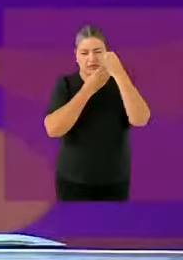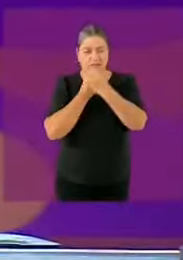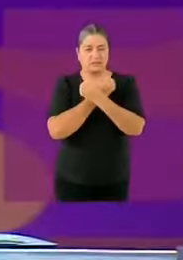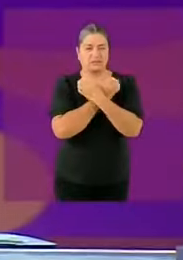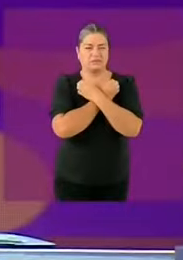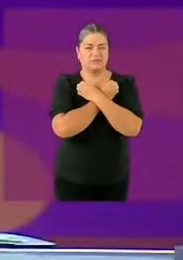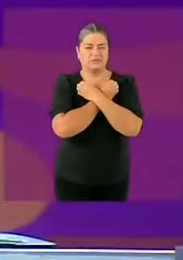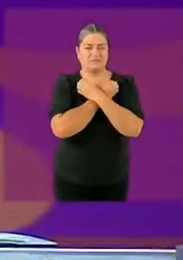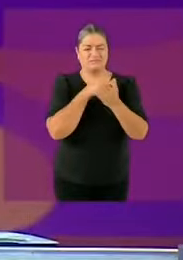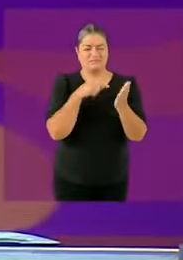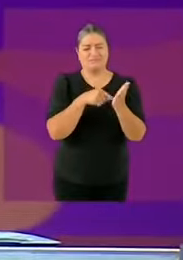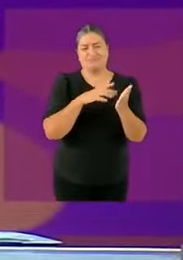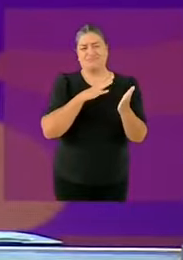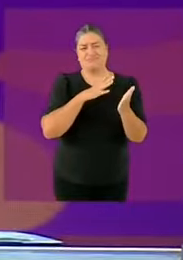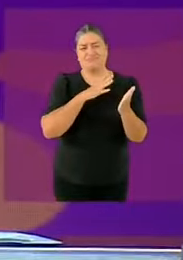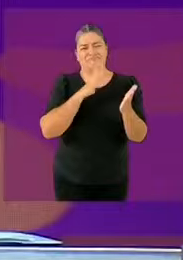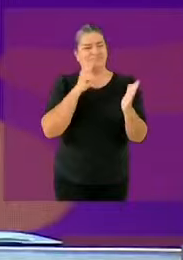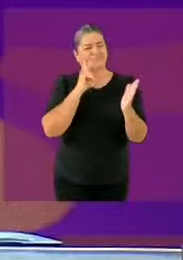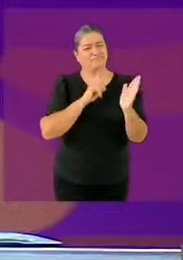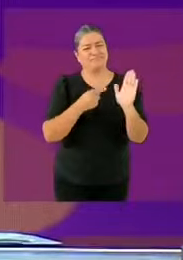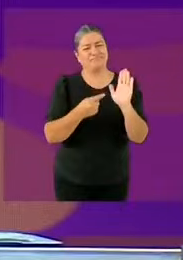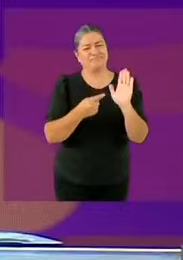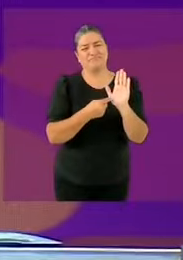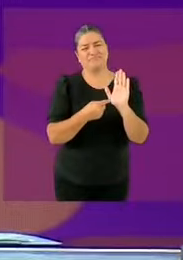a los conductores que son periodistas.